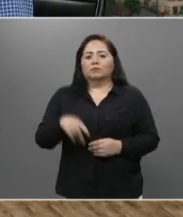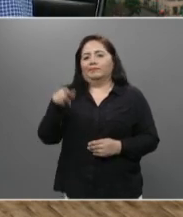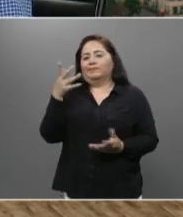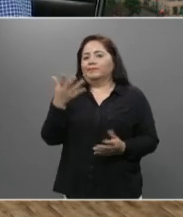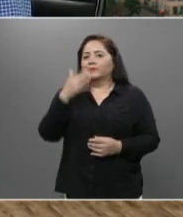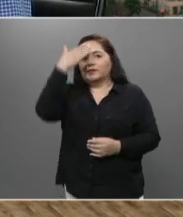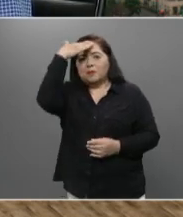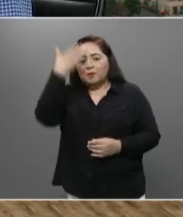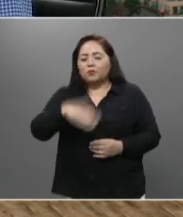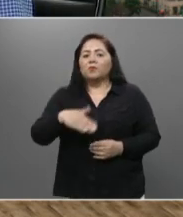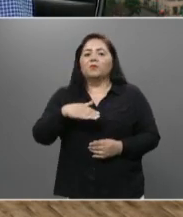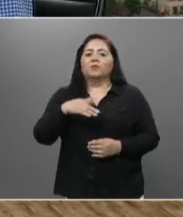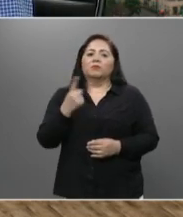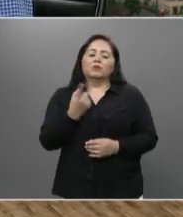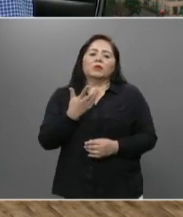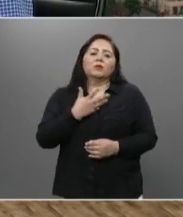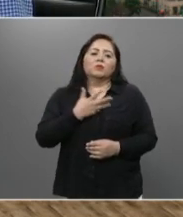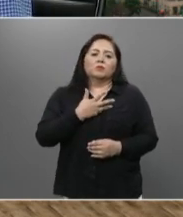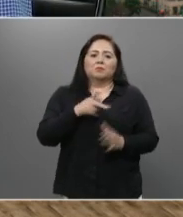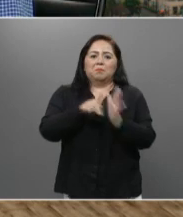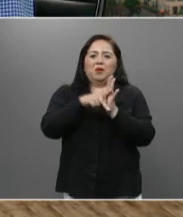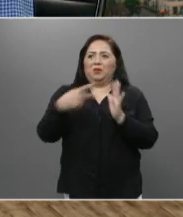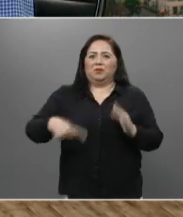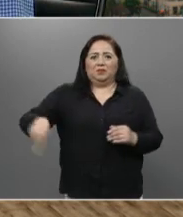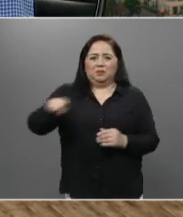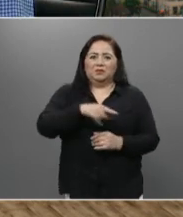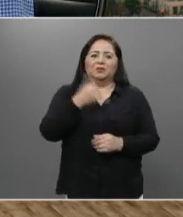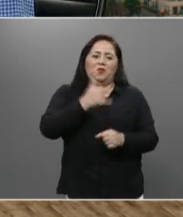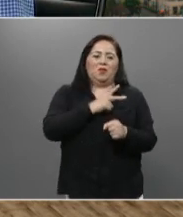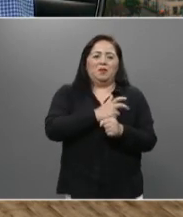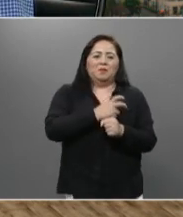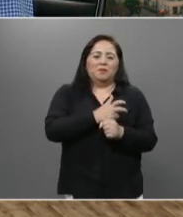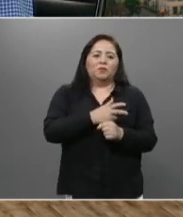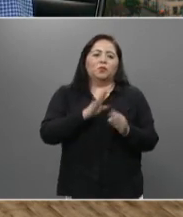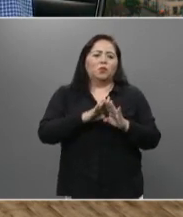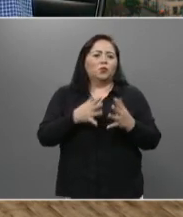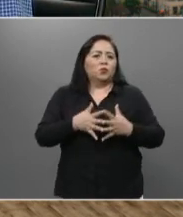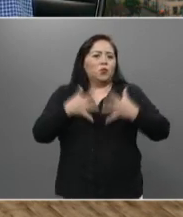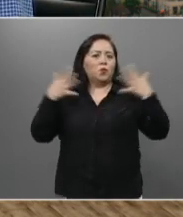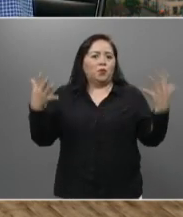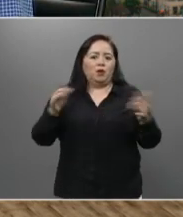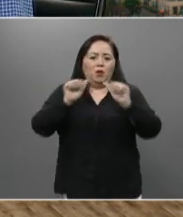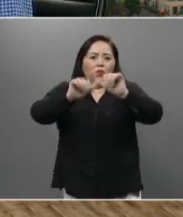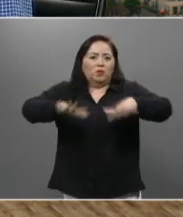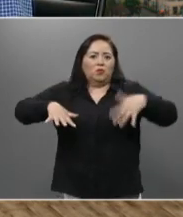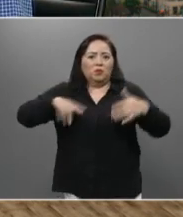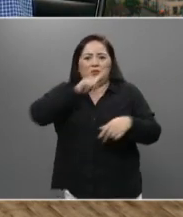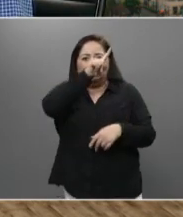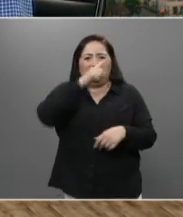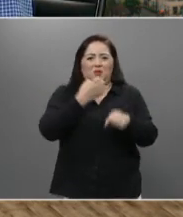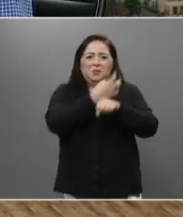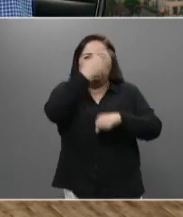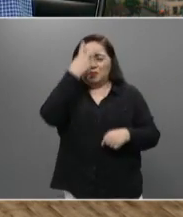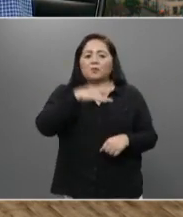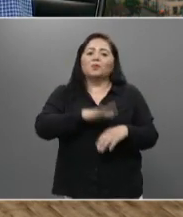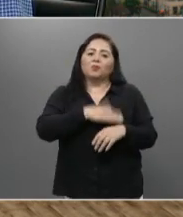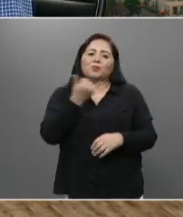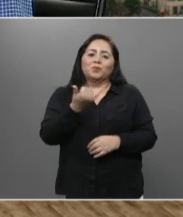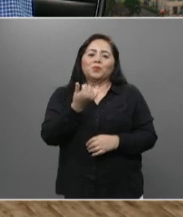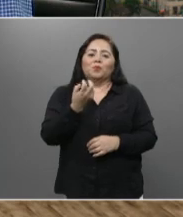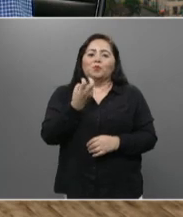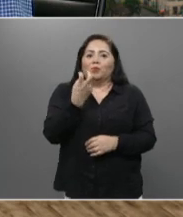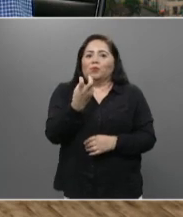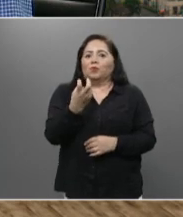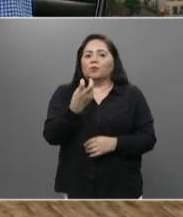Sabemos que tenemos los periodistas y la octava un enorme auditorio en el Estado de México y por eso